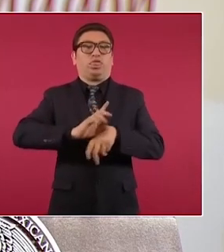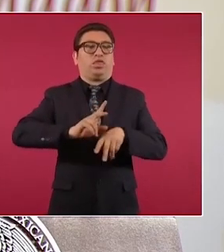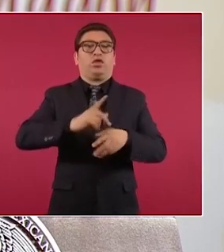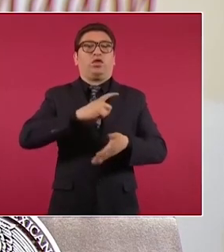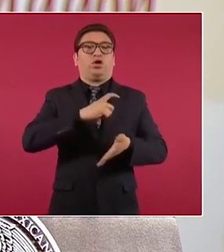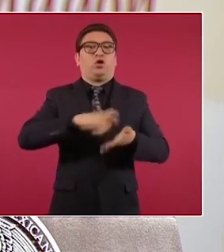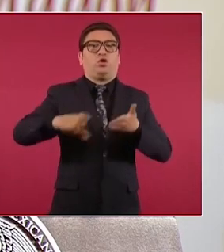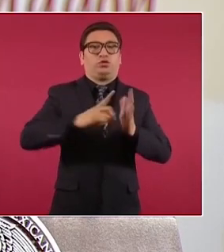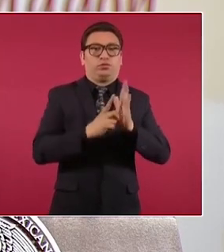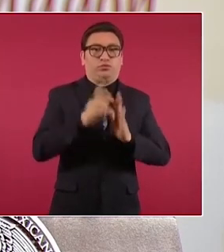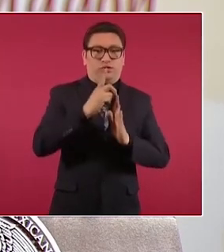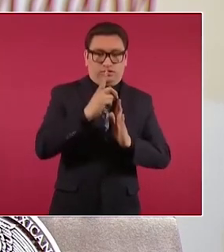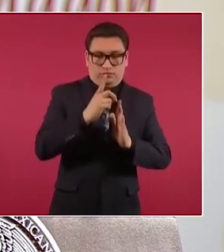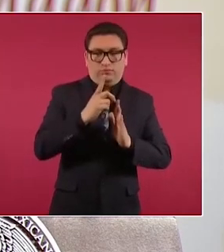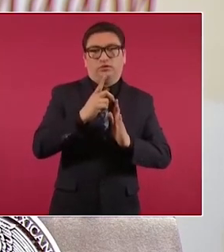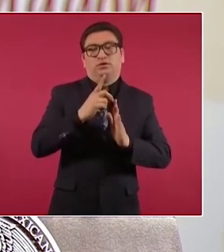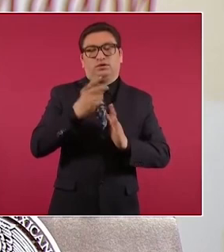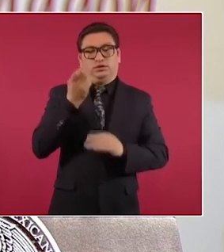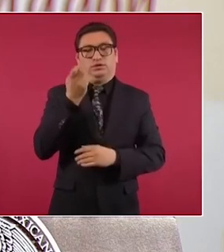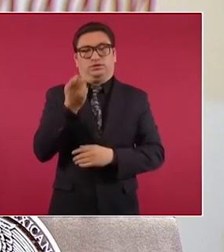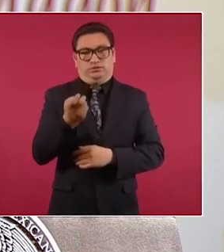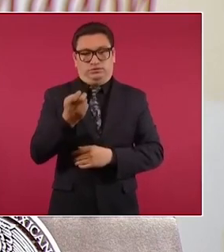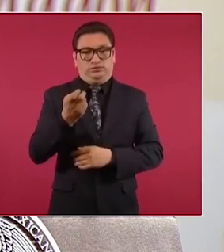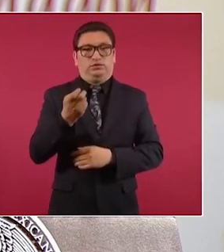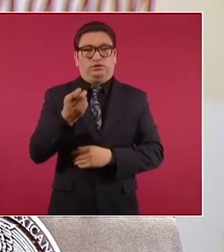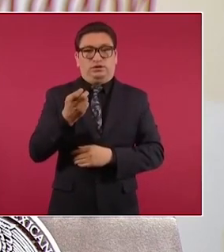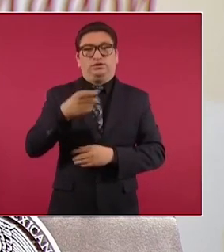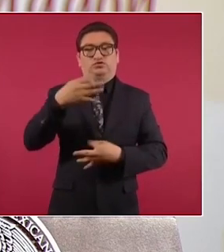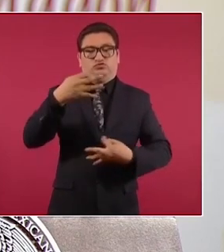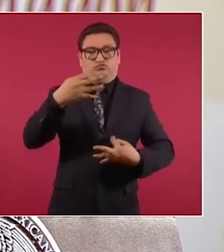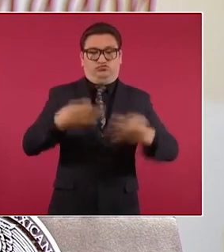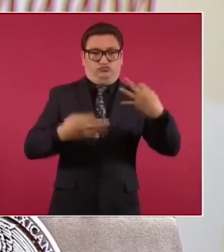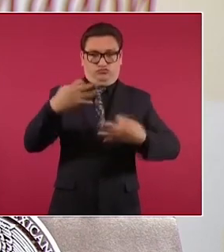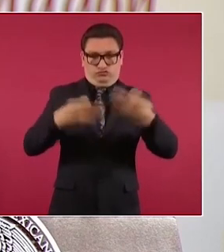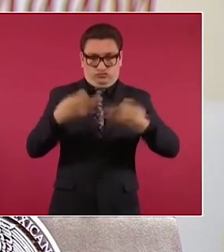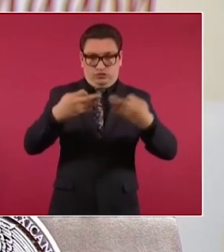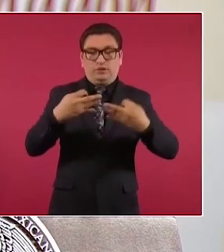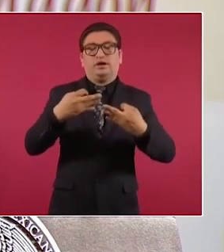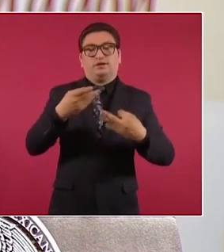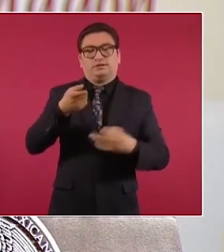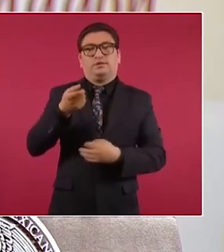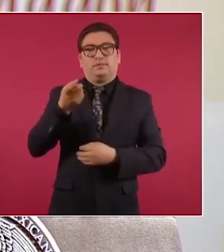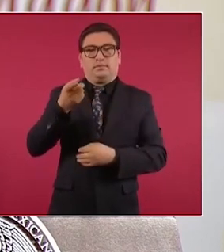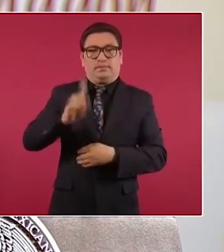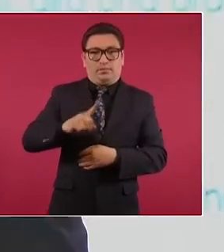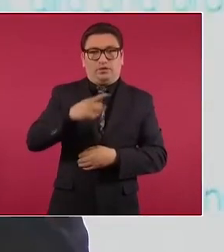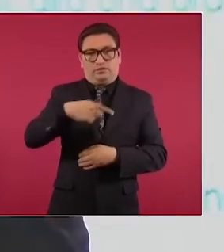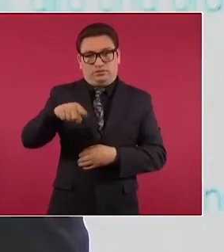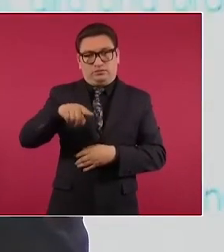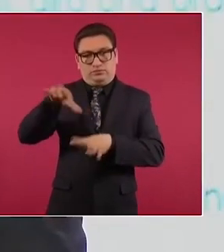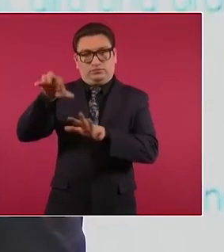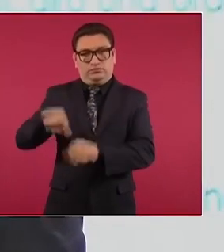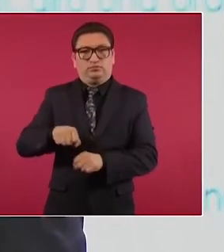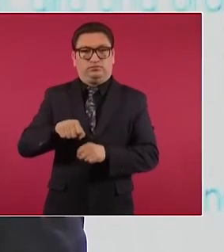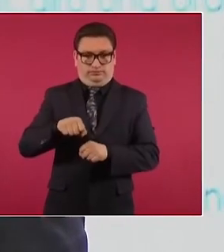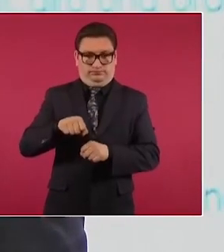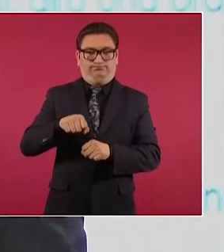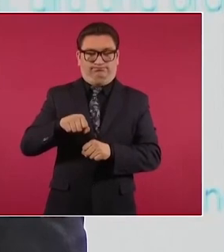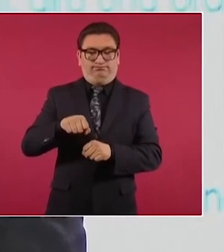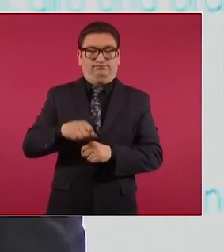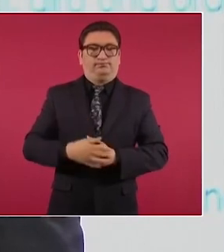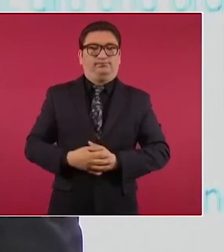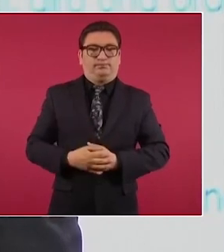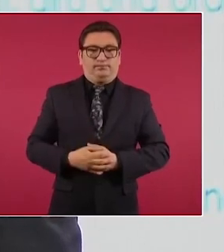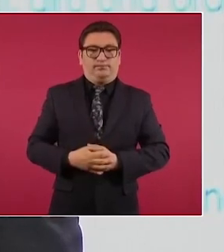departamento y en consecuencia el juez de control gira una primera orden de aprehensión en su contra